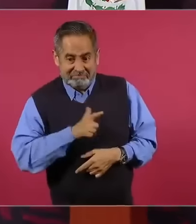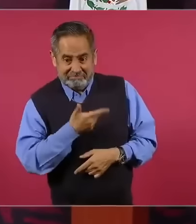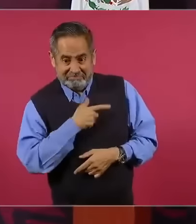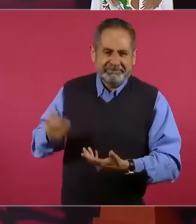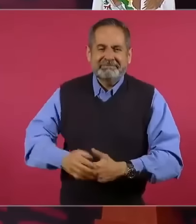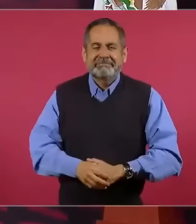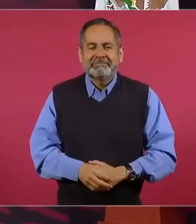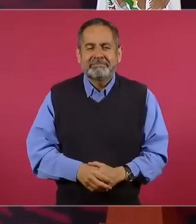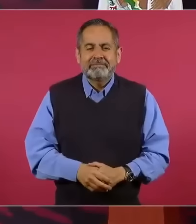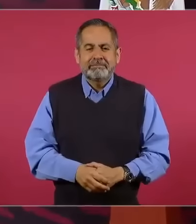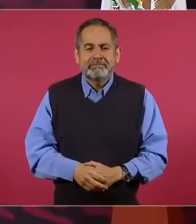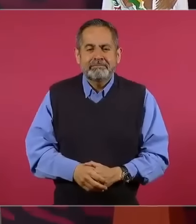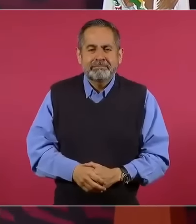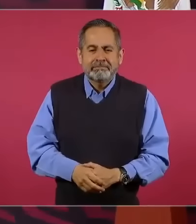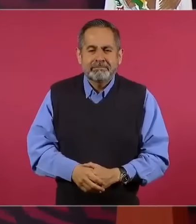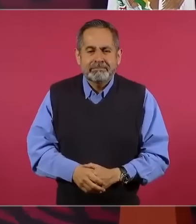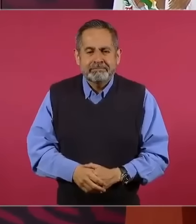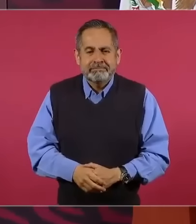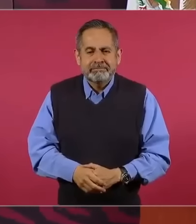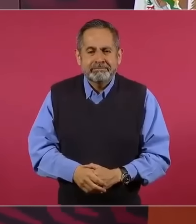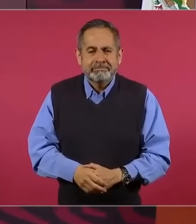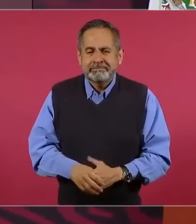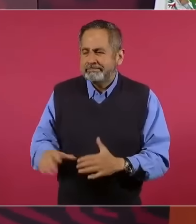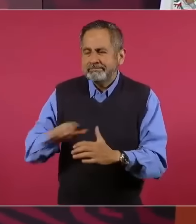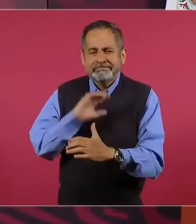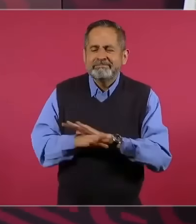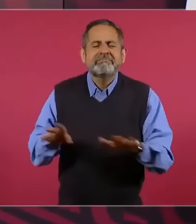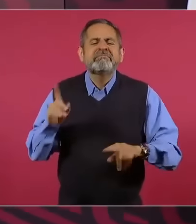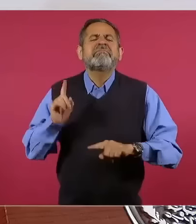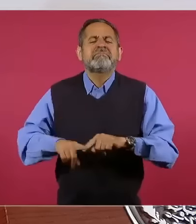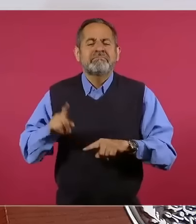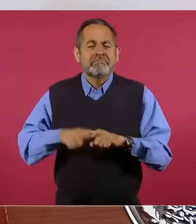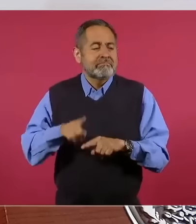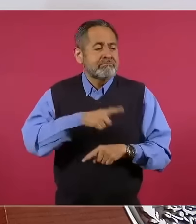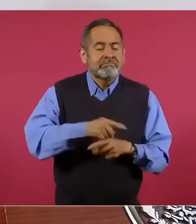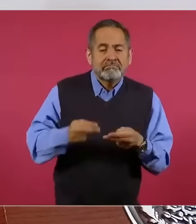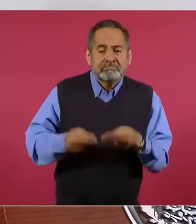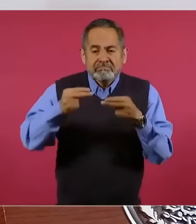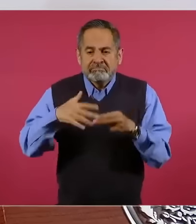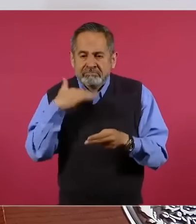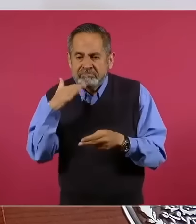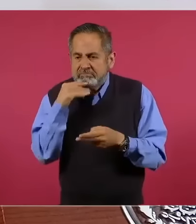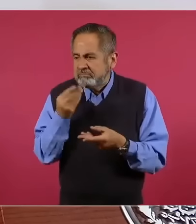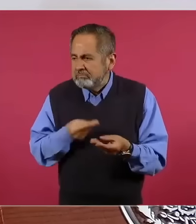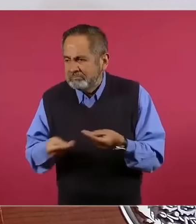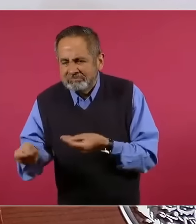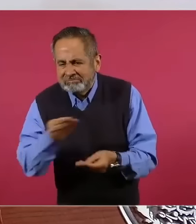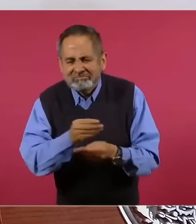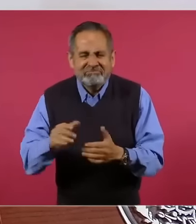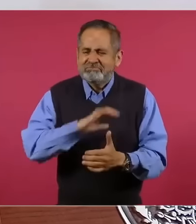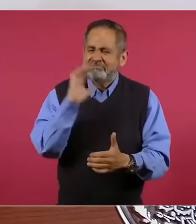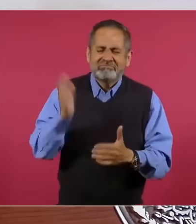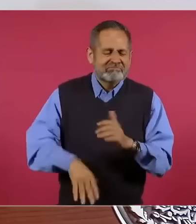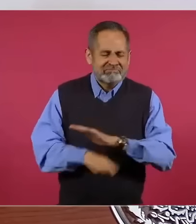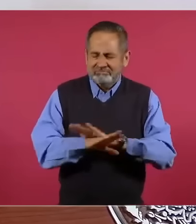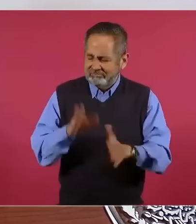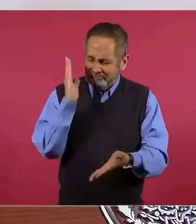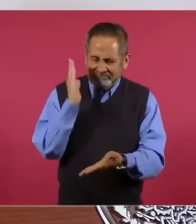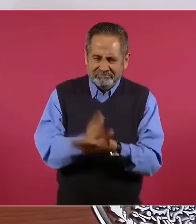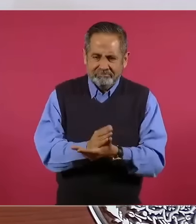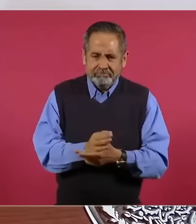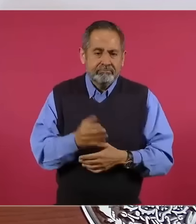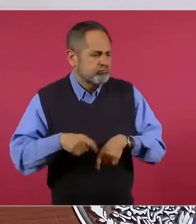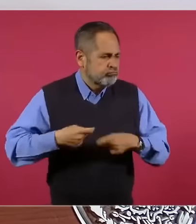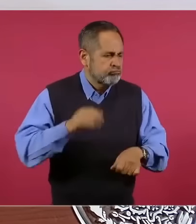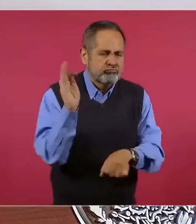adversarios. Se acabaron los negocios ilícitos realizados al amparo del